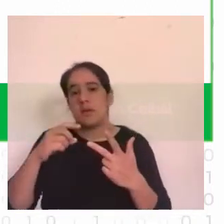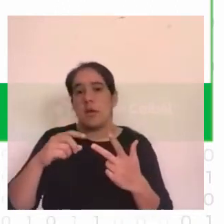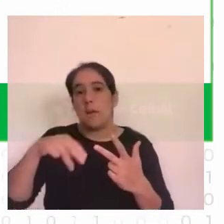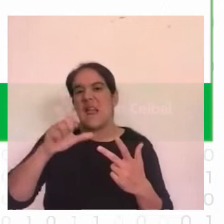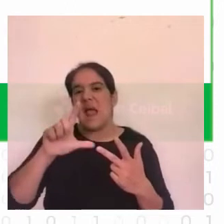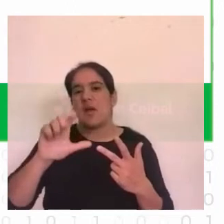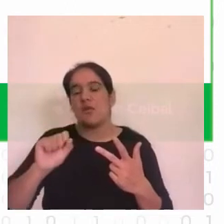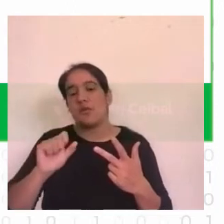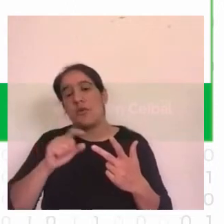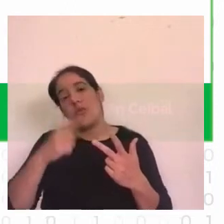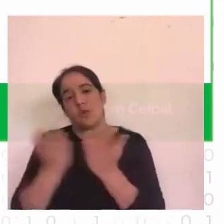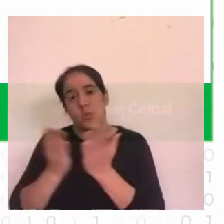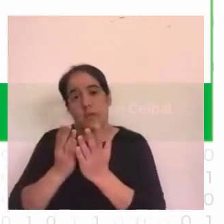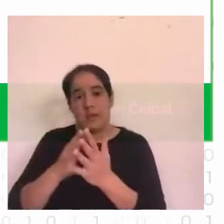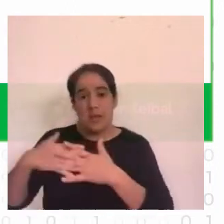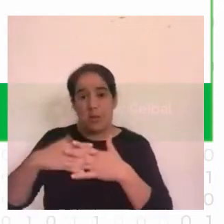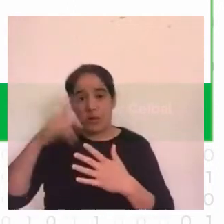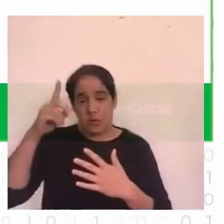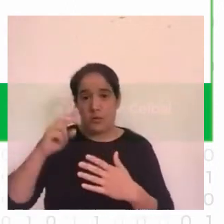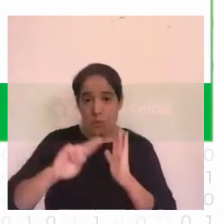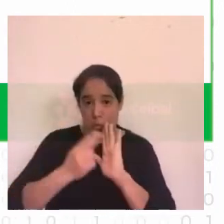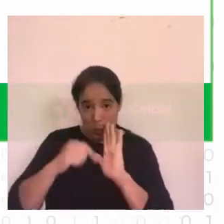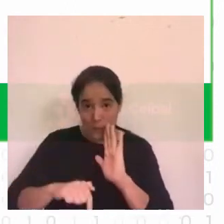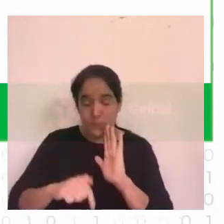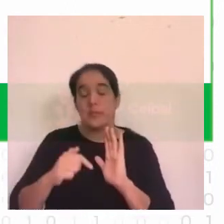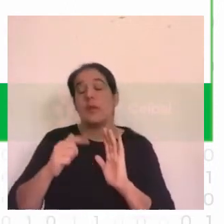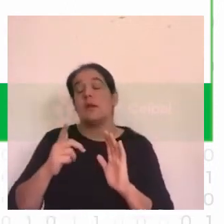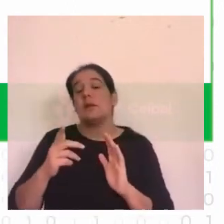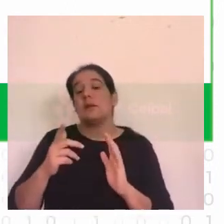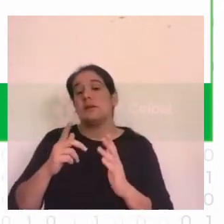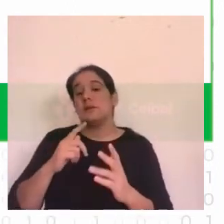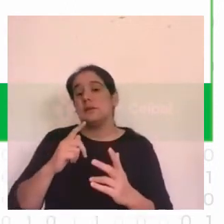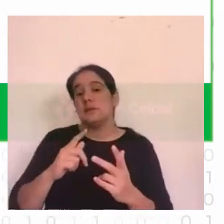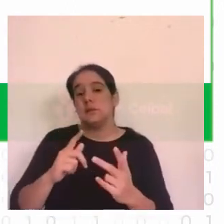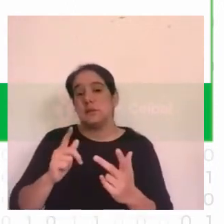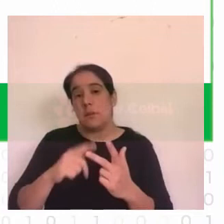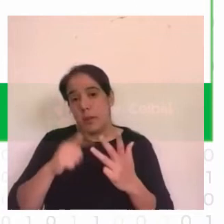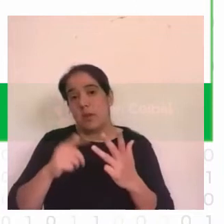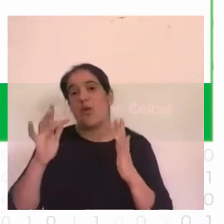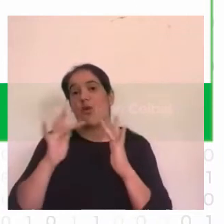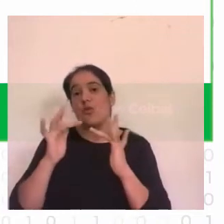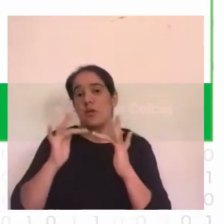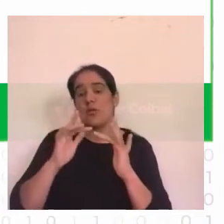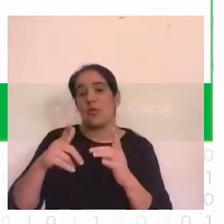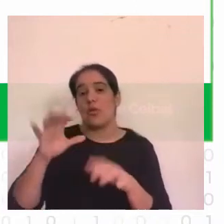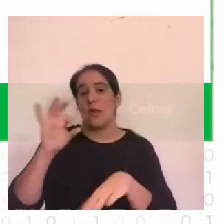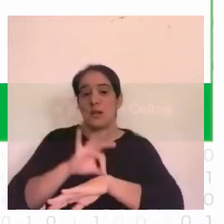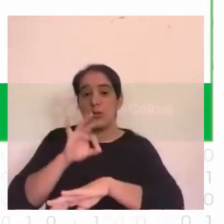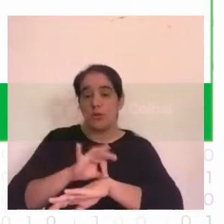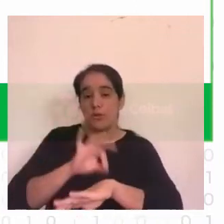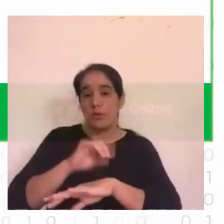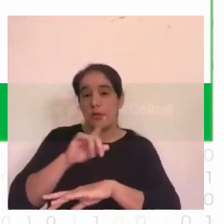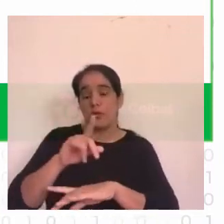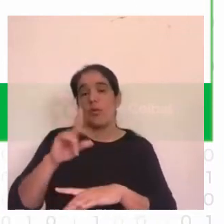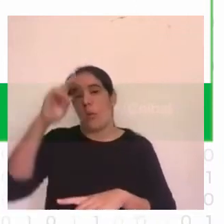avances pero no del todo coordinados también estuvimos en contacto con el doctor Álvaro Villar que es el director del hospital de clínicas y nos